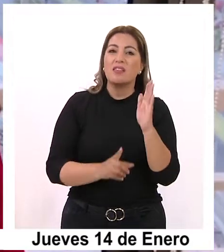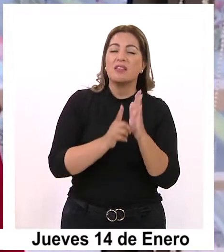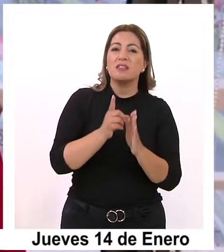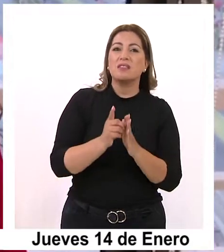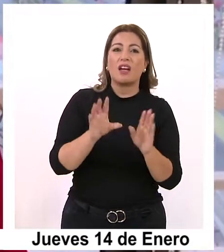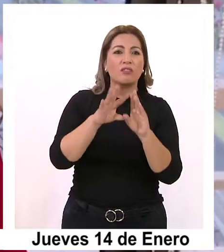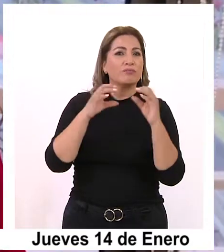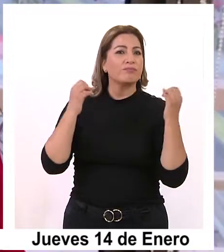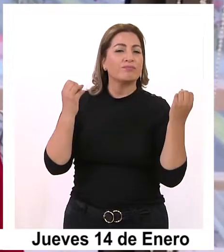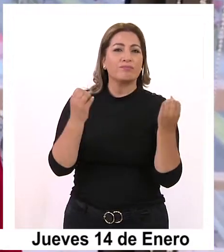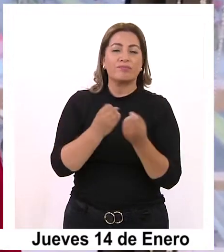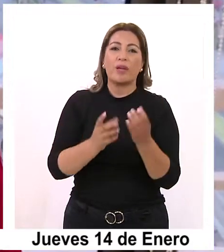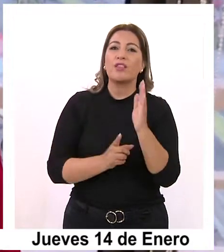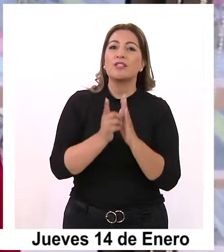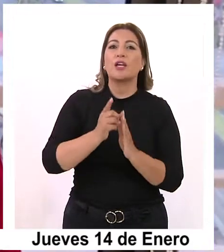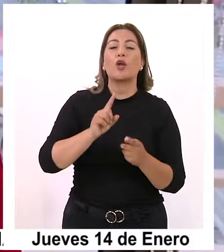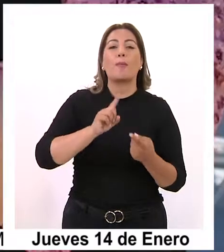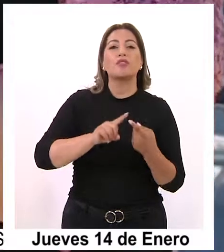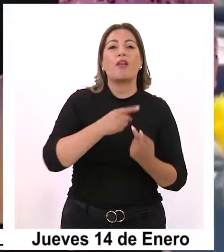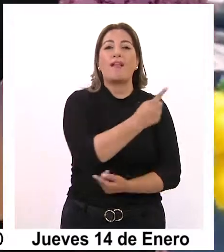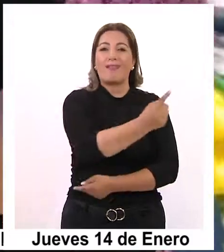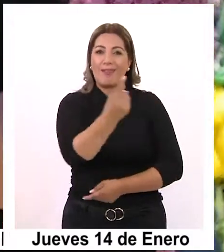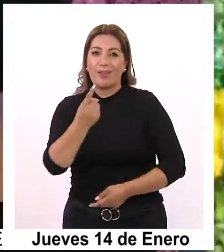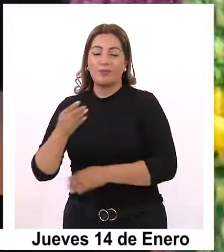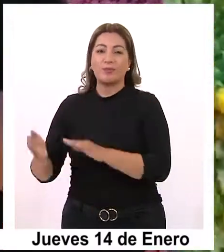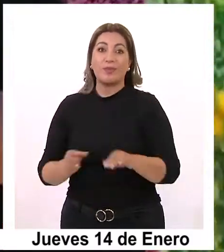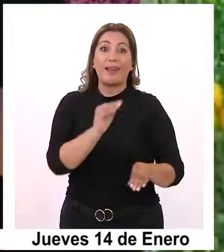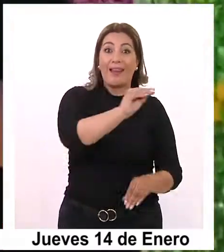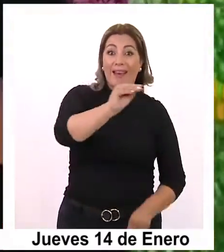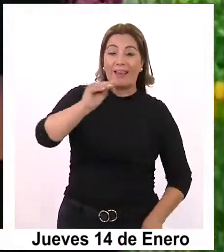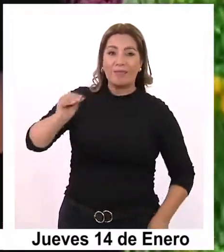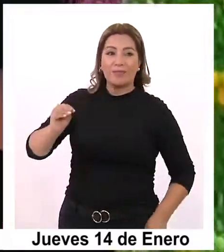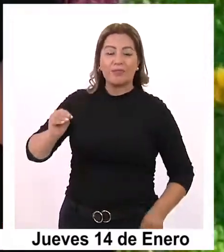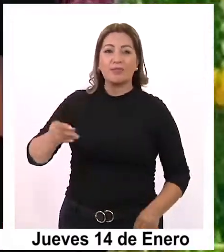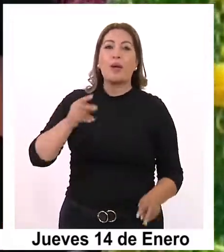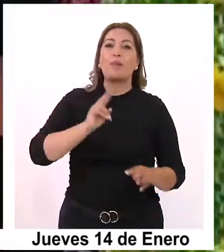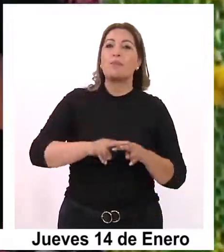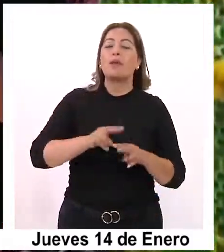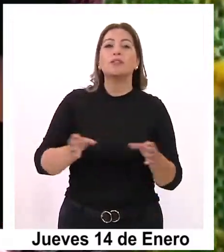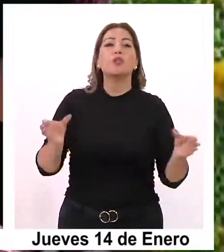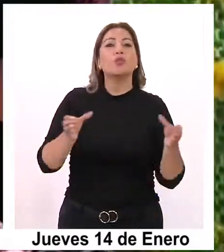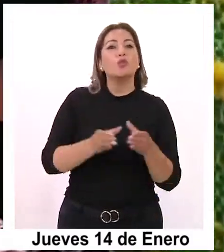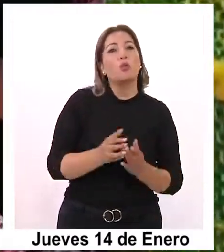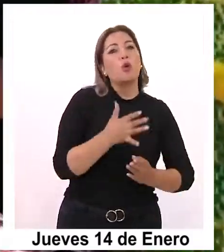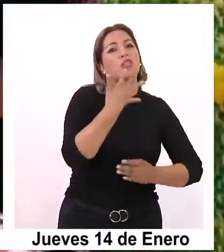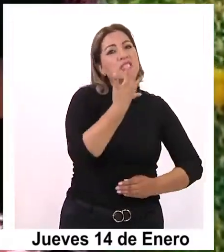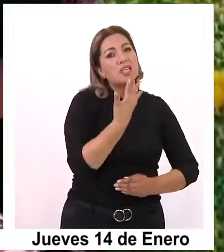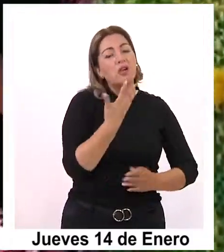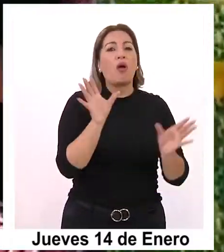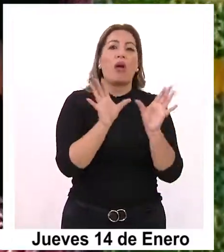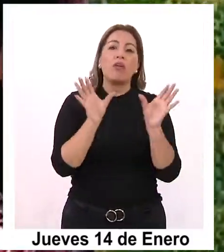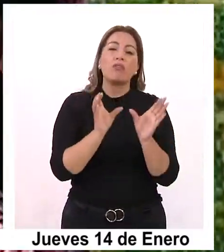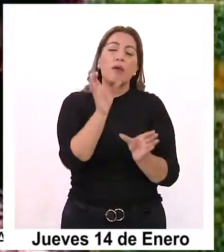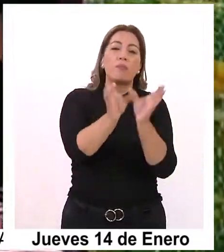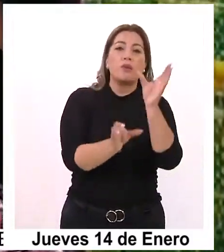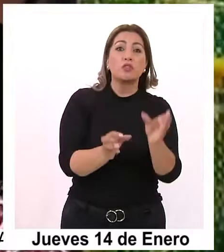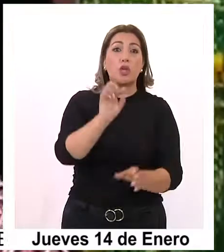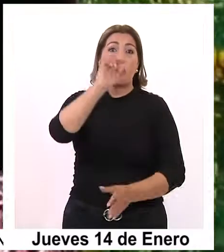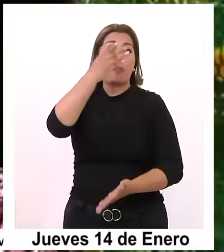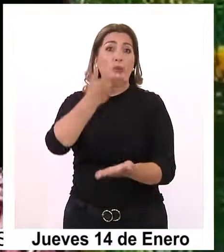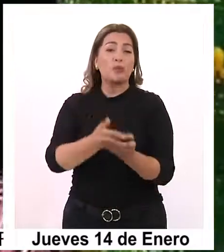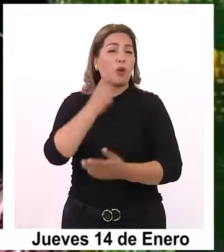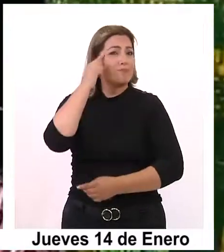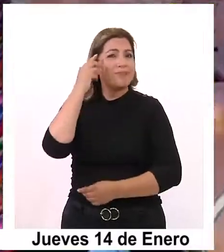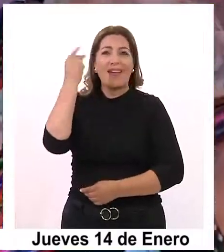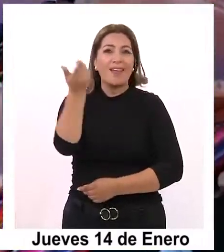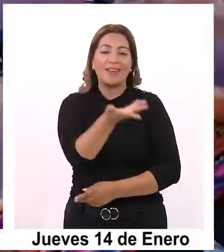organizacional y lo que es desarrollo personal también. El llamado es para que se formen grupos de 5 a 10 integrantes y postulen a esta